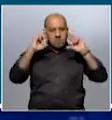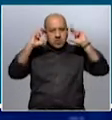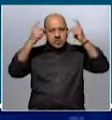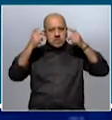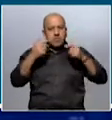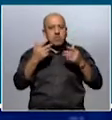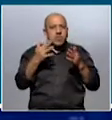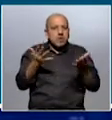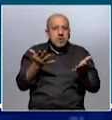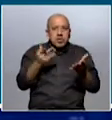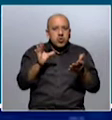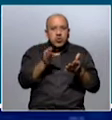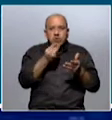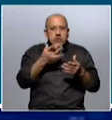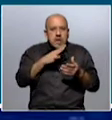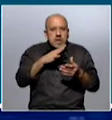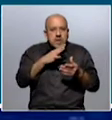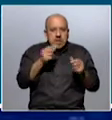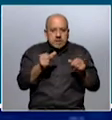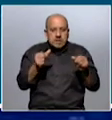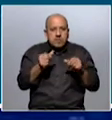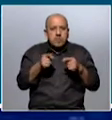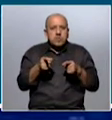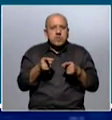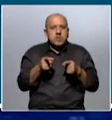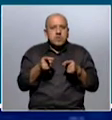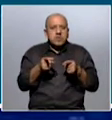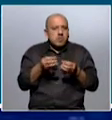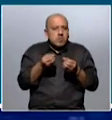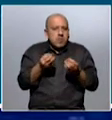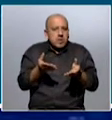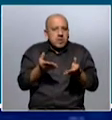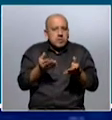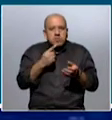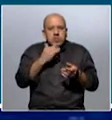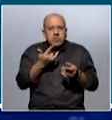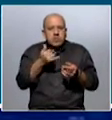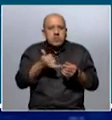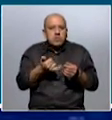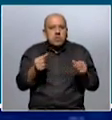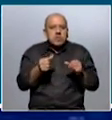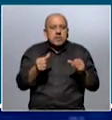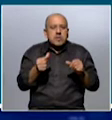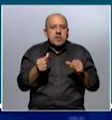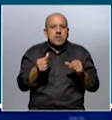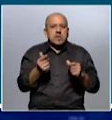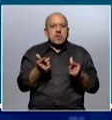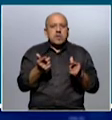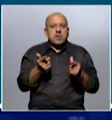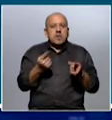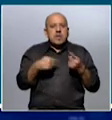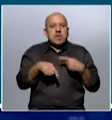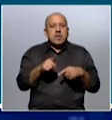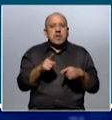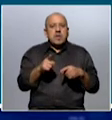tienen que hacer algo por ellos. Y uno diría, bueno, pero ¿y por qué? Capaz que si tuviéramos que dar un consejo, cosa que no nos gusta mucho, pero la